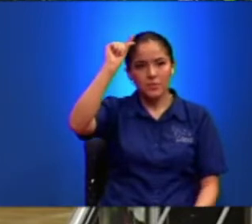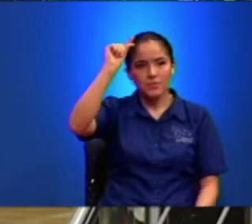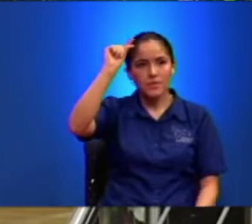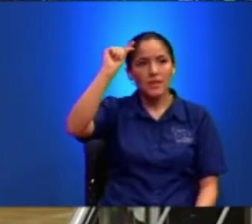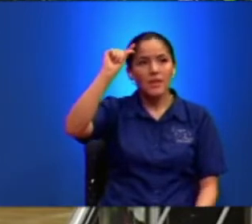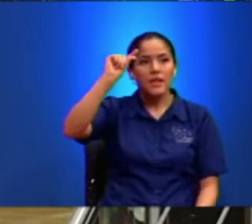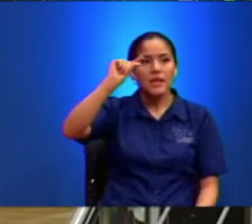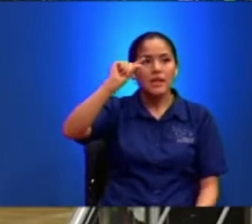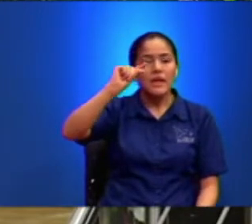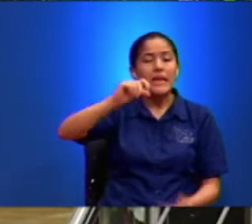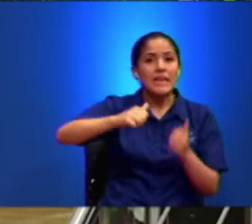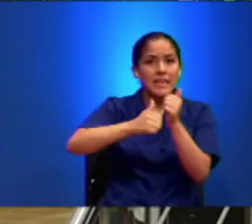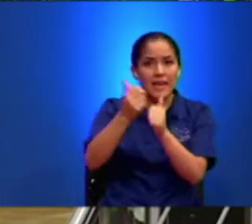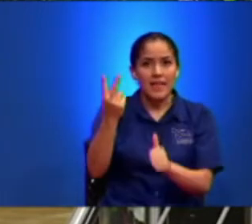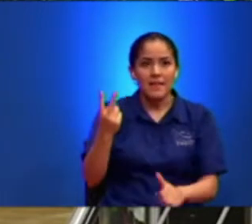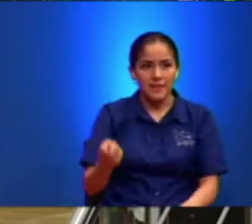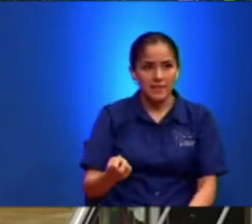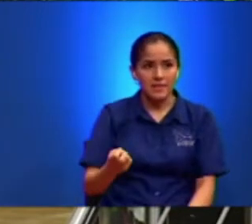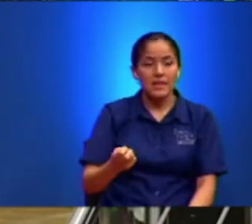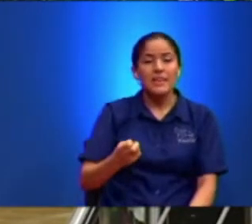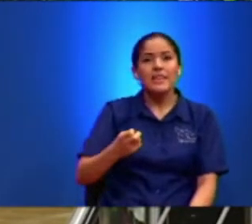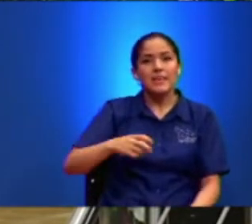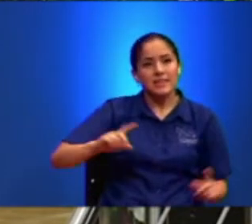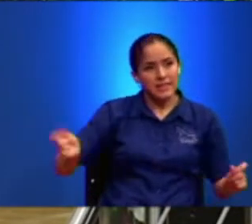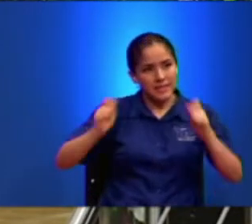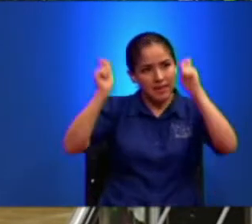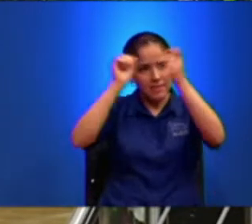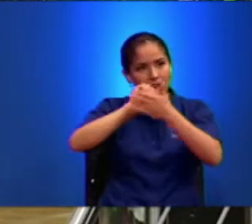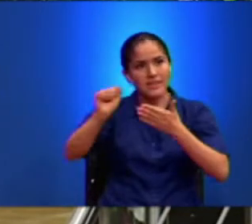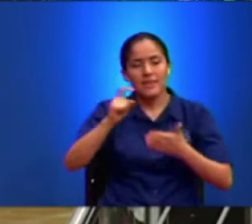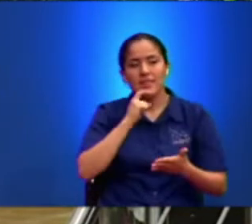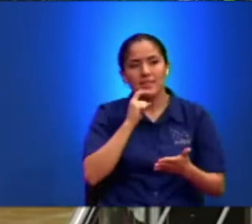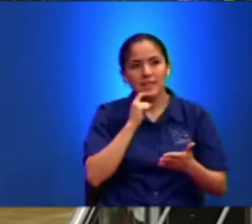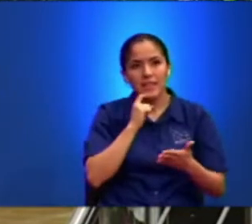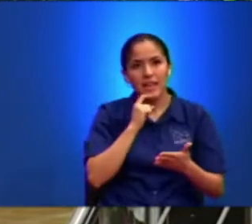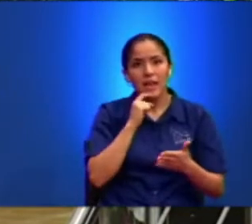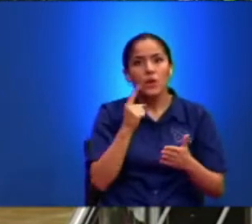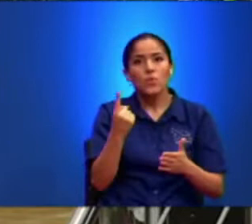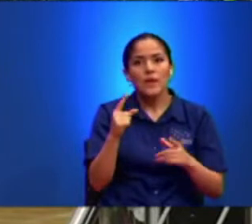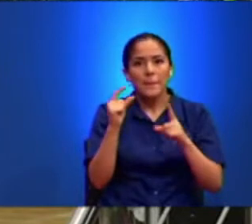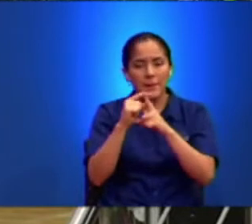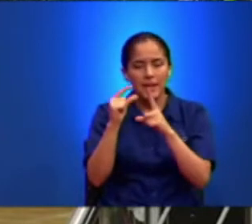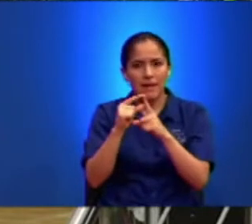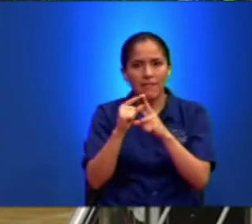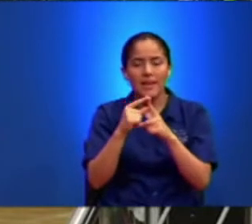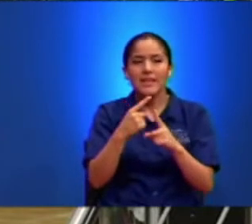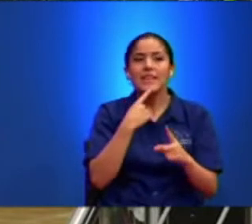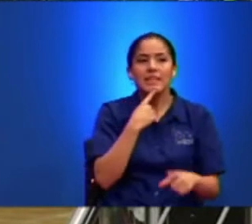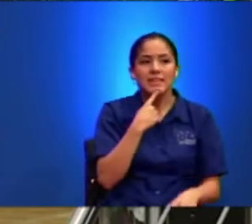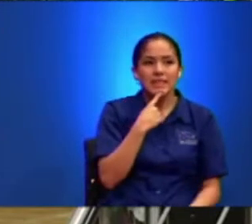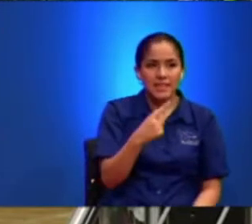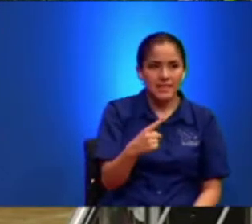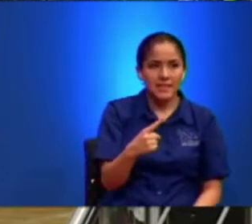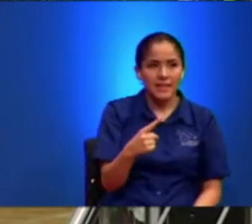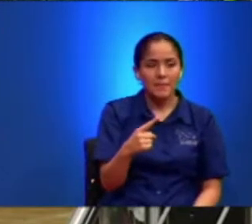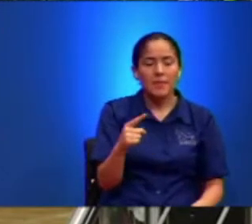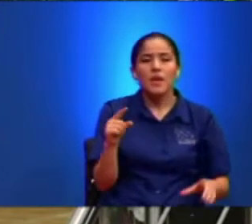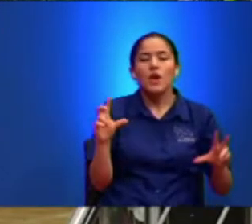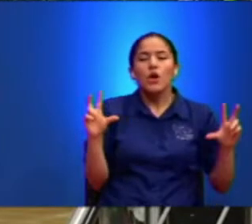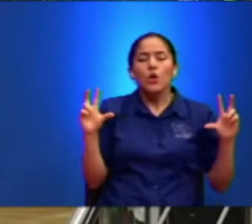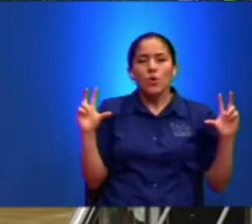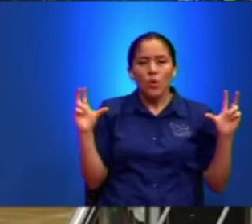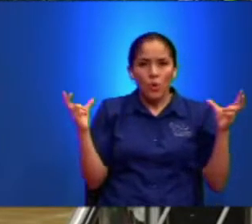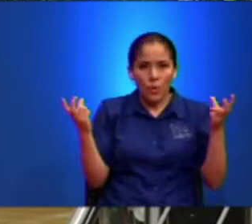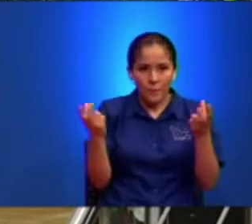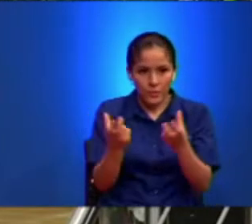Sino Que Cada Vez Que Se Celebra La Santa Cena Aparece Una Palabra Que Se Dice Koinonia Que Quiere Decir Comunión